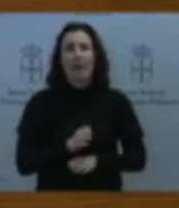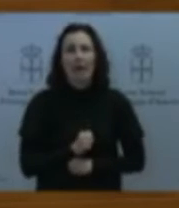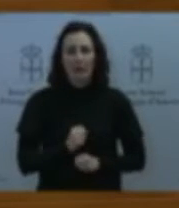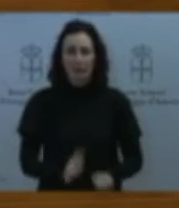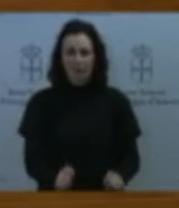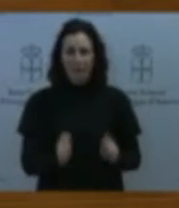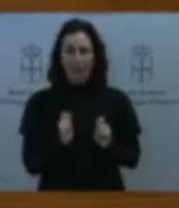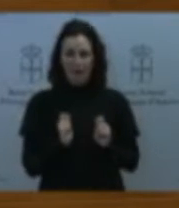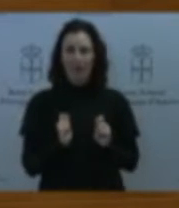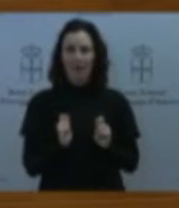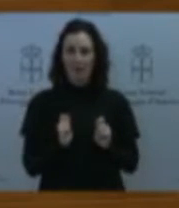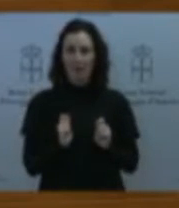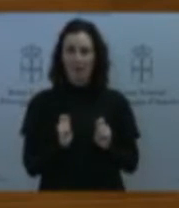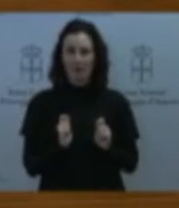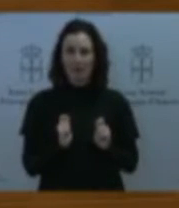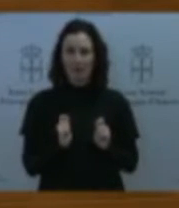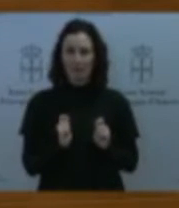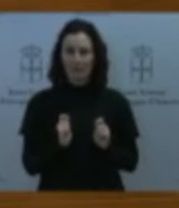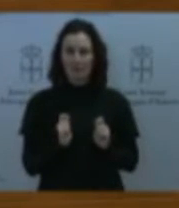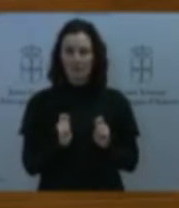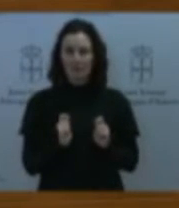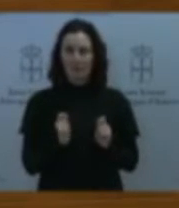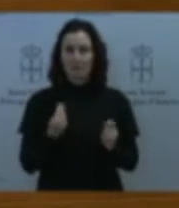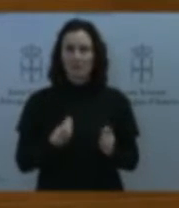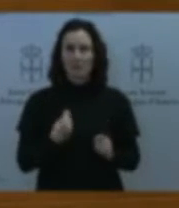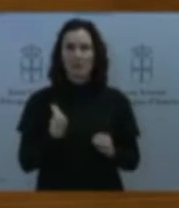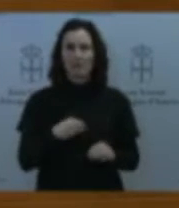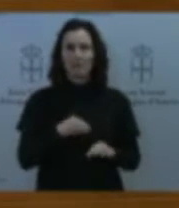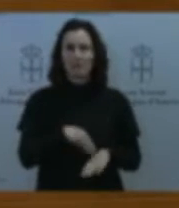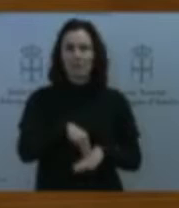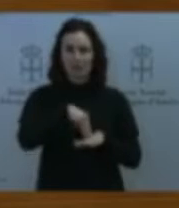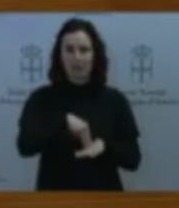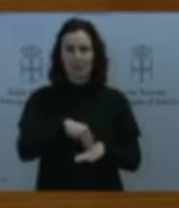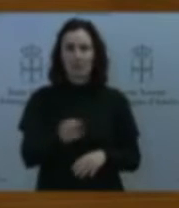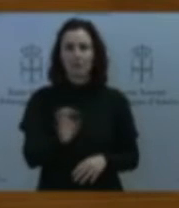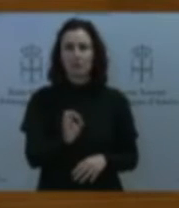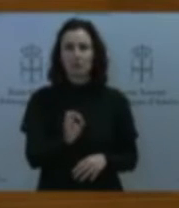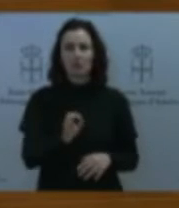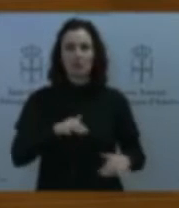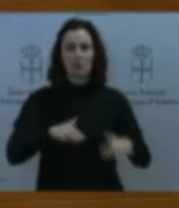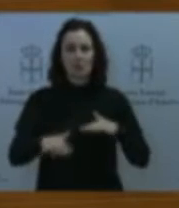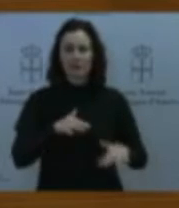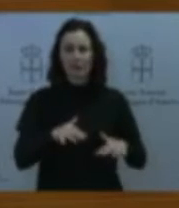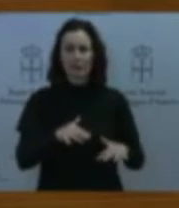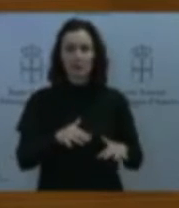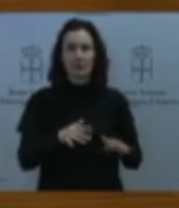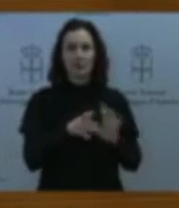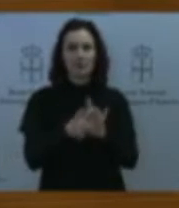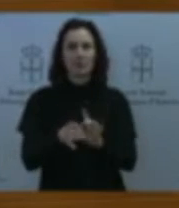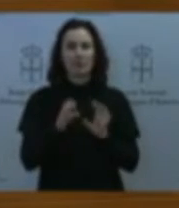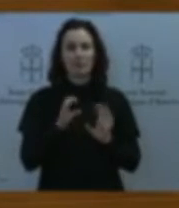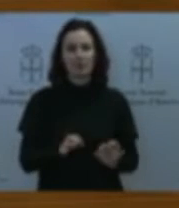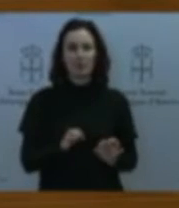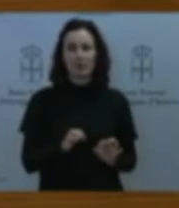plataformas o los que se movilizan alrededor de las iniciativas políticas sino alrededor del